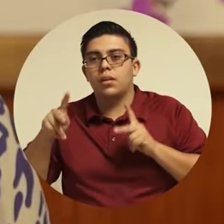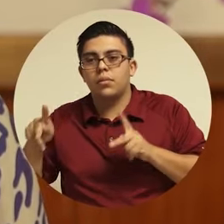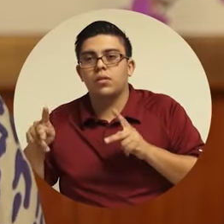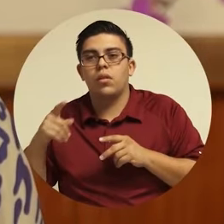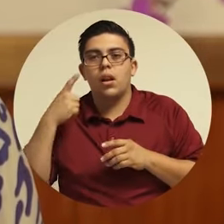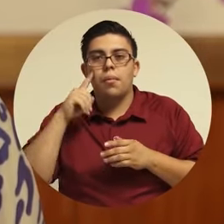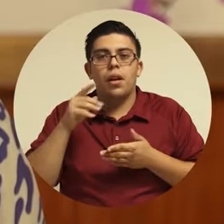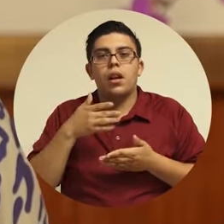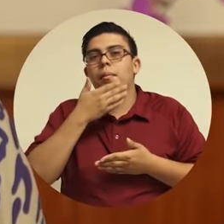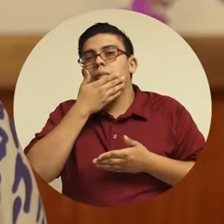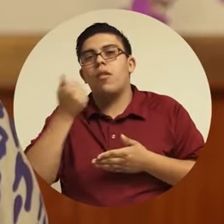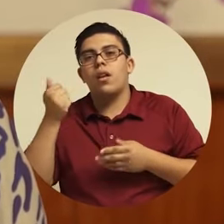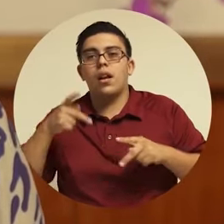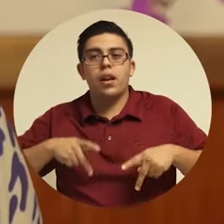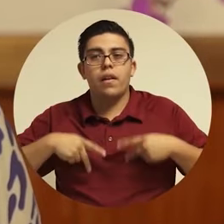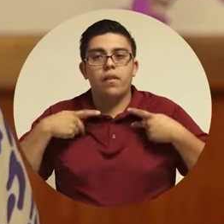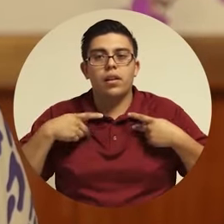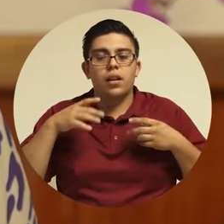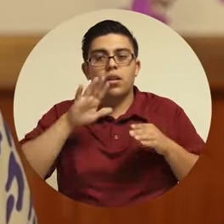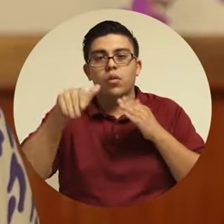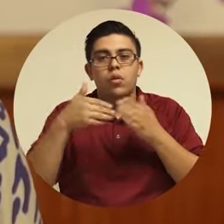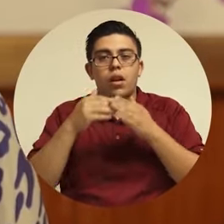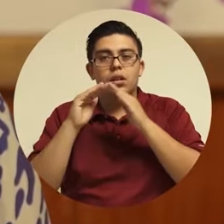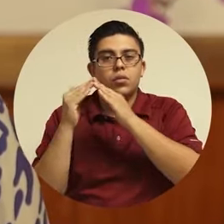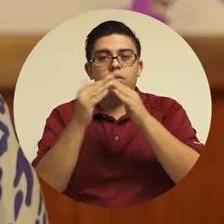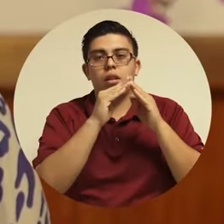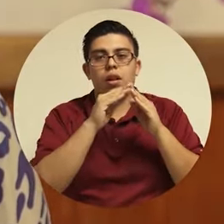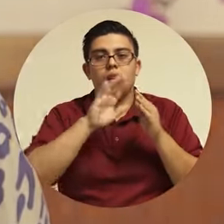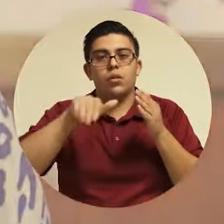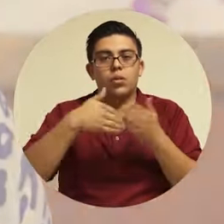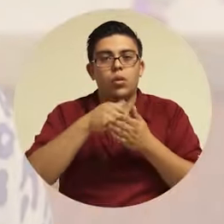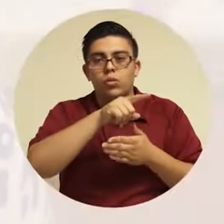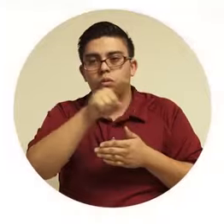de vida de la ciudadanía, de todos y todas ustedes.